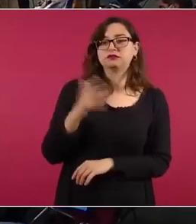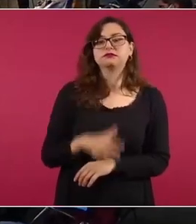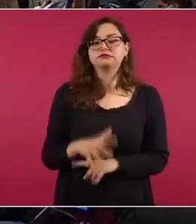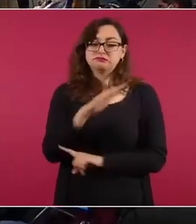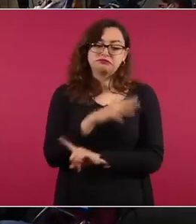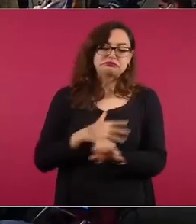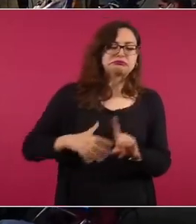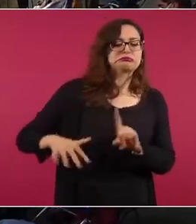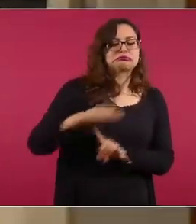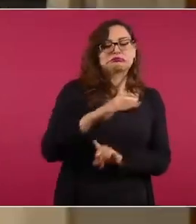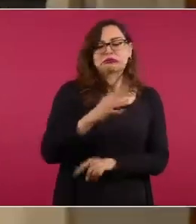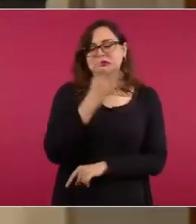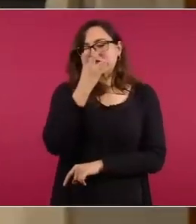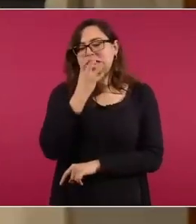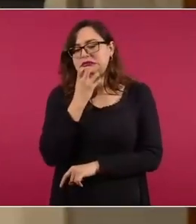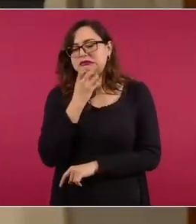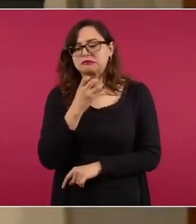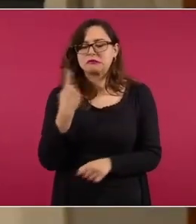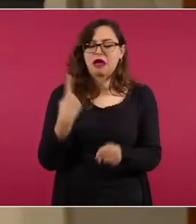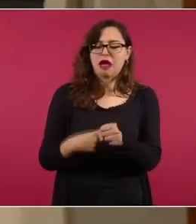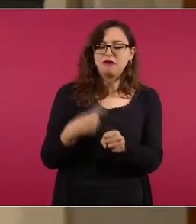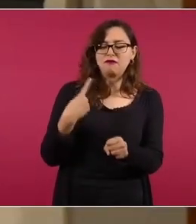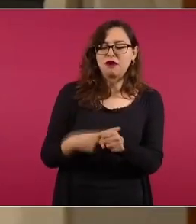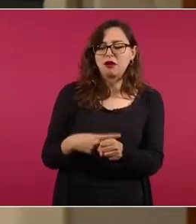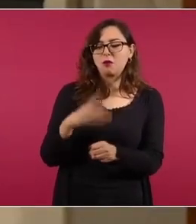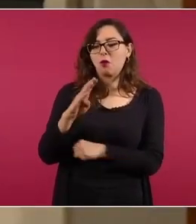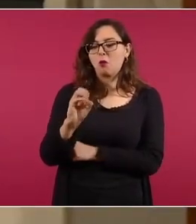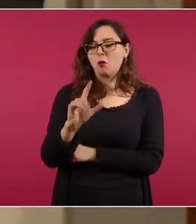un amigo que le amaba